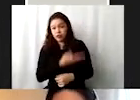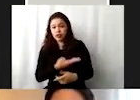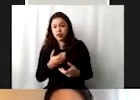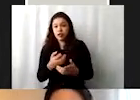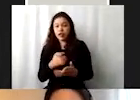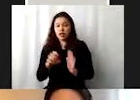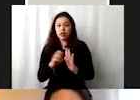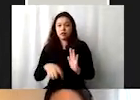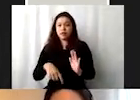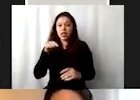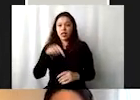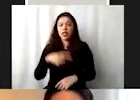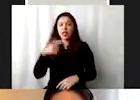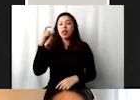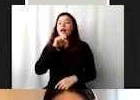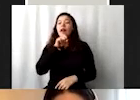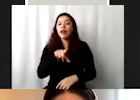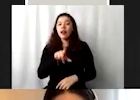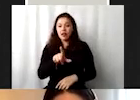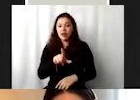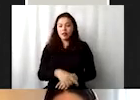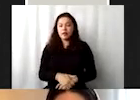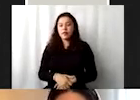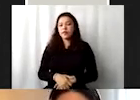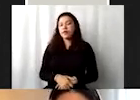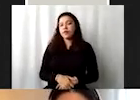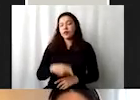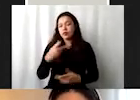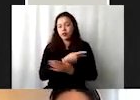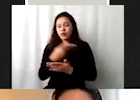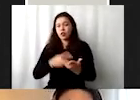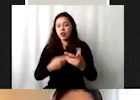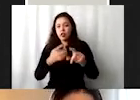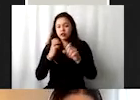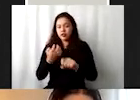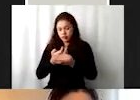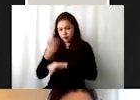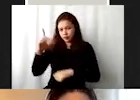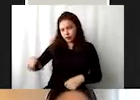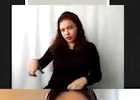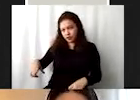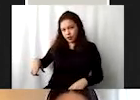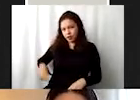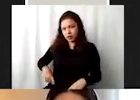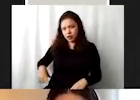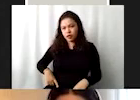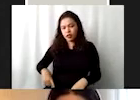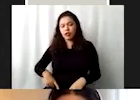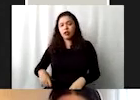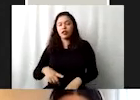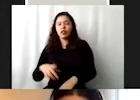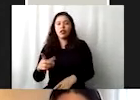Jalisco, que en su plan estatal de desarrollo tiene estas, de acuerdo a las dependencias de gobierno que existen en